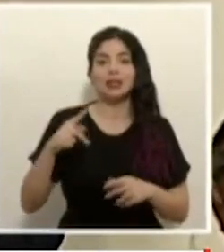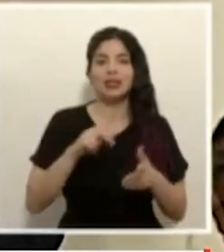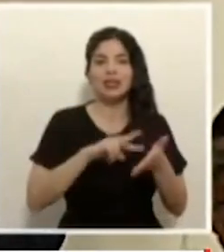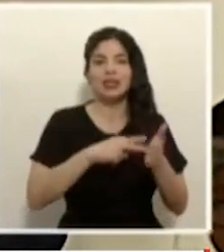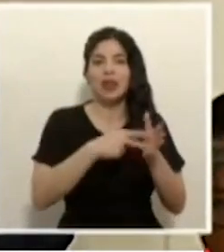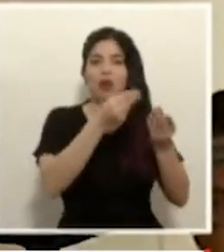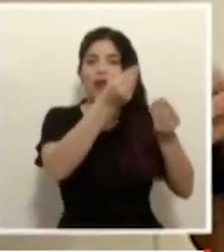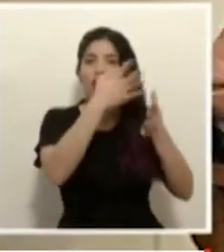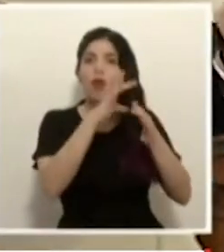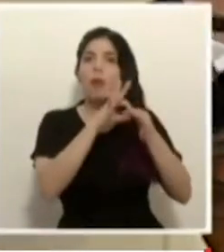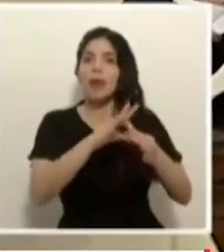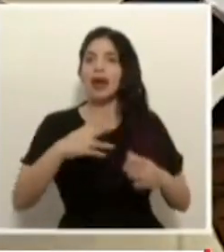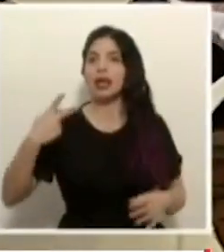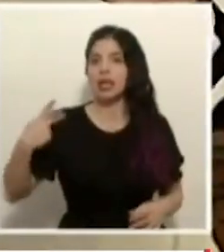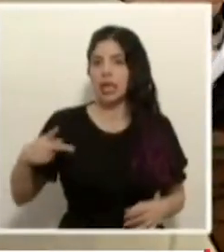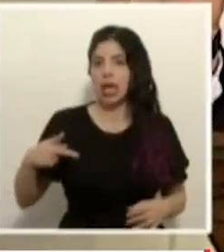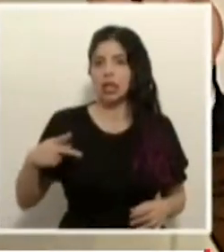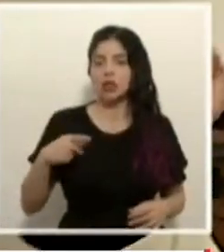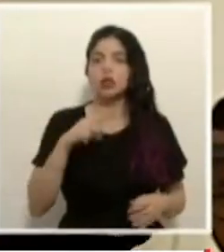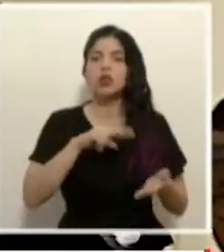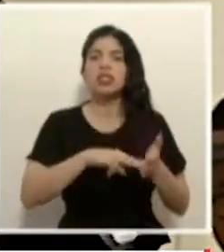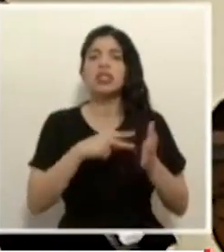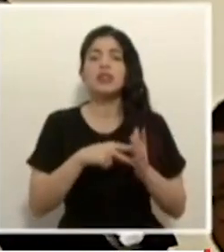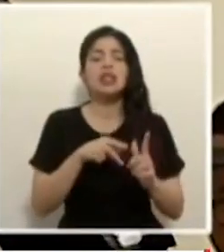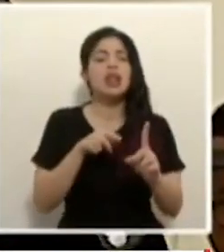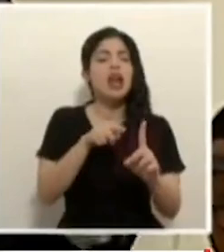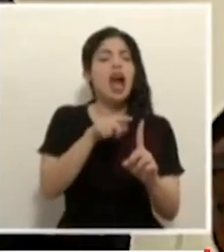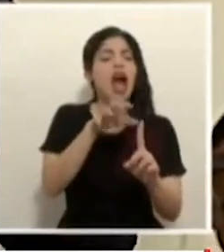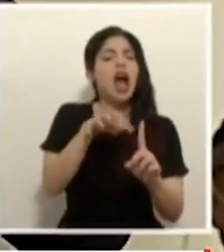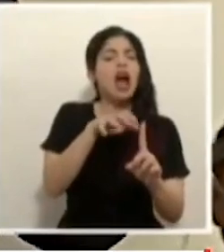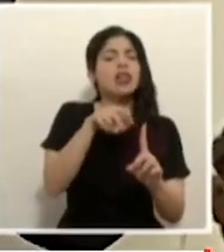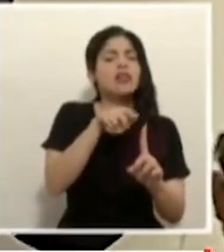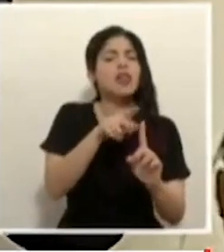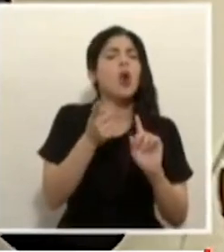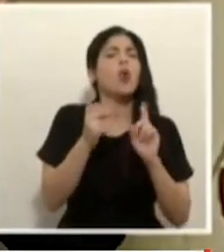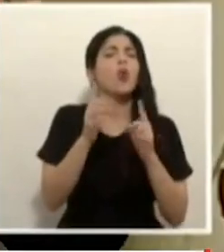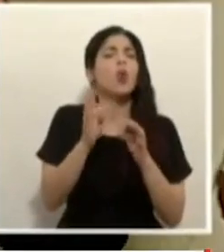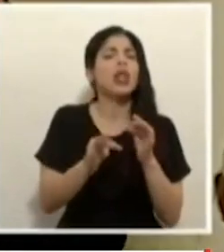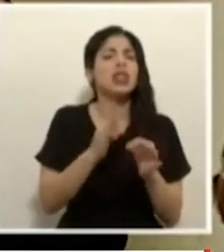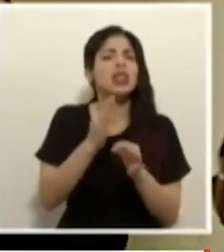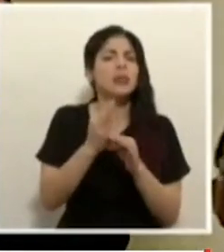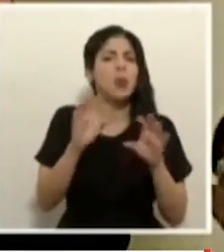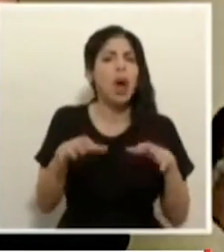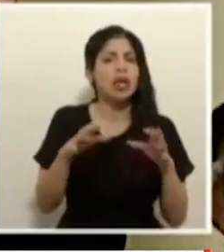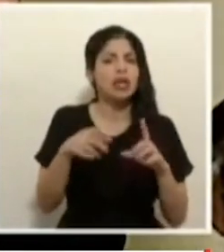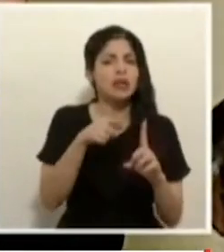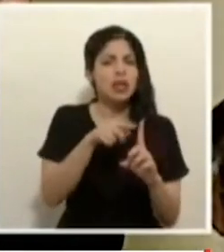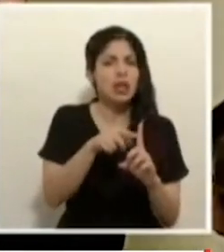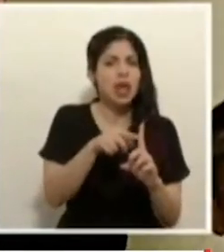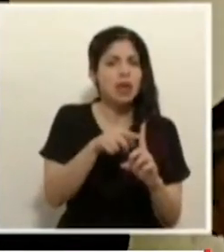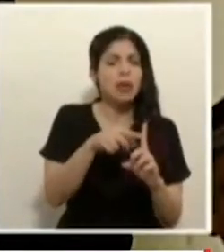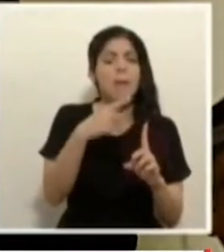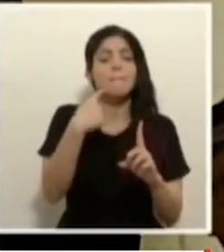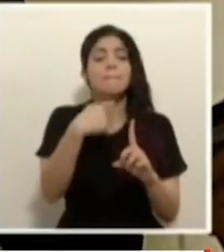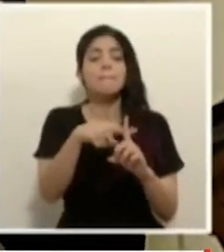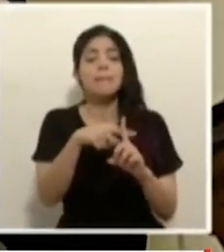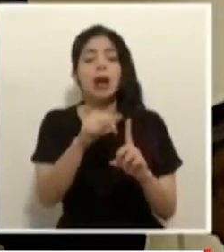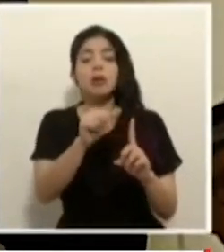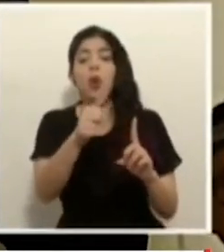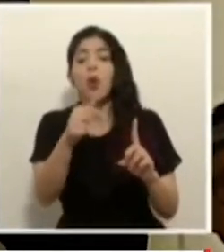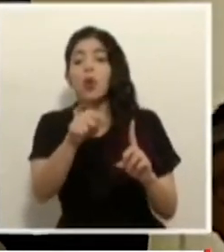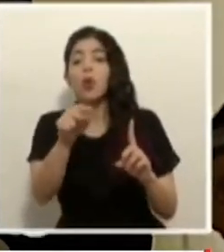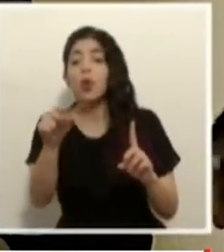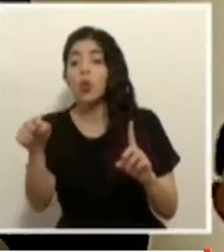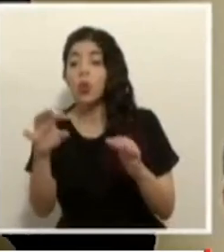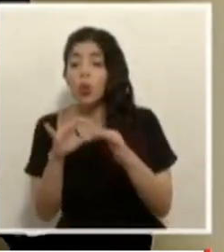tiene que ver con el tipo de actividad y todo aquello que involucra esta actividad que